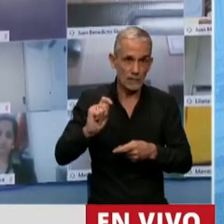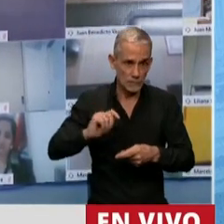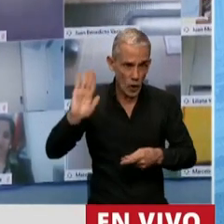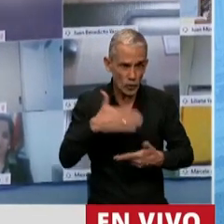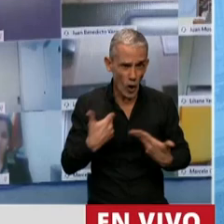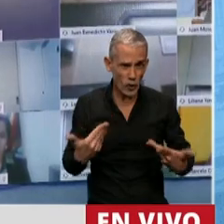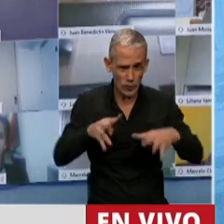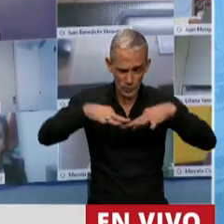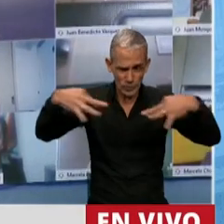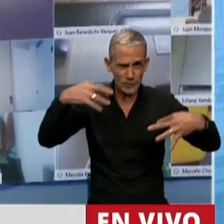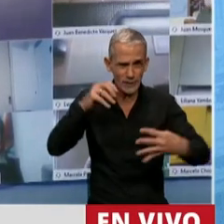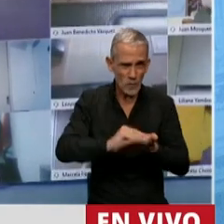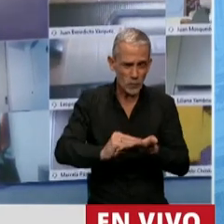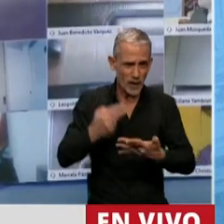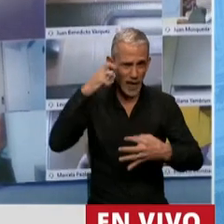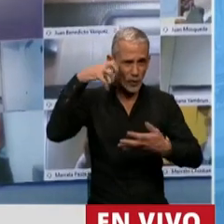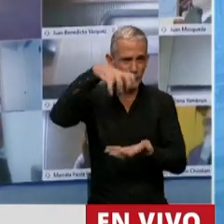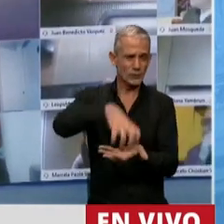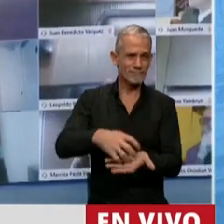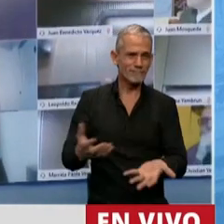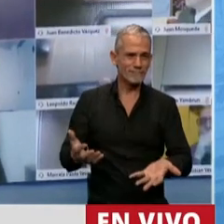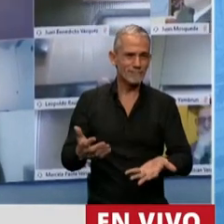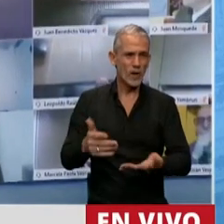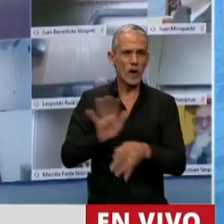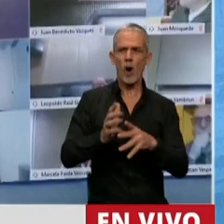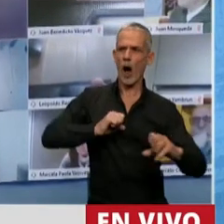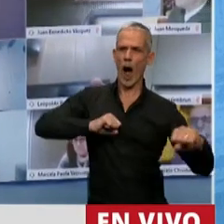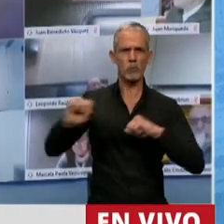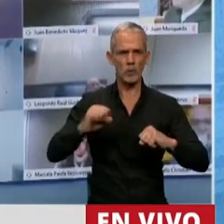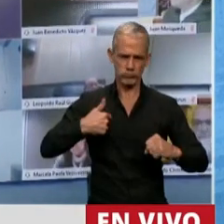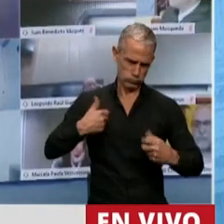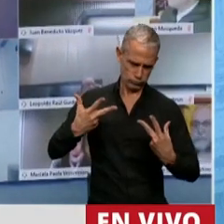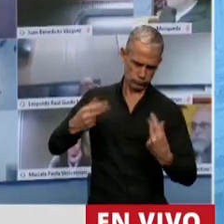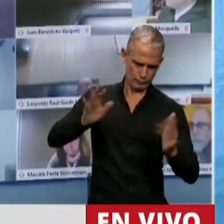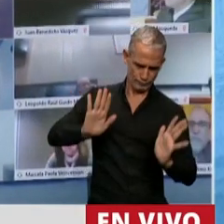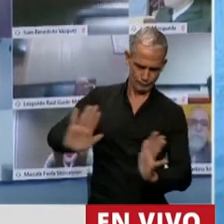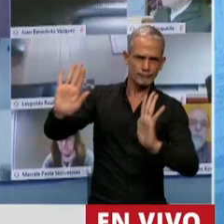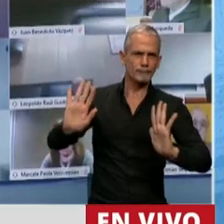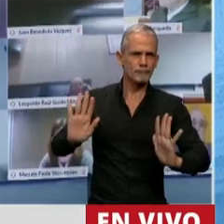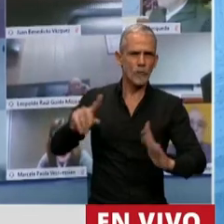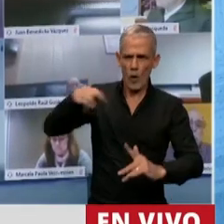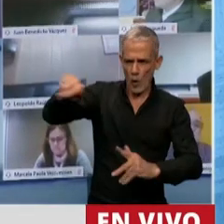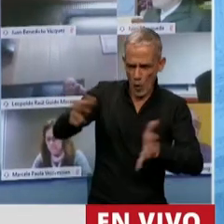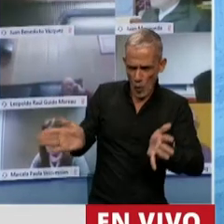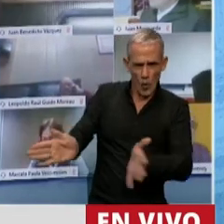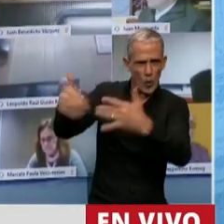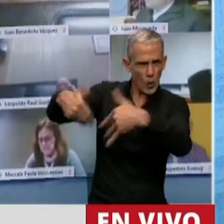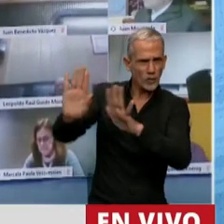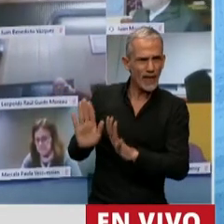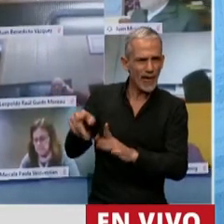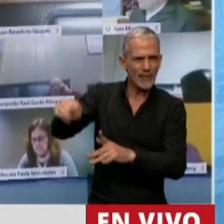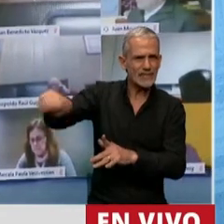Les quiero recordar, no nos van a provocar. Son ustedes los que han